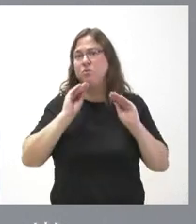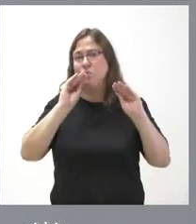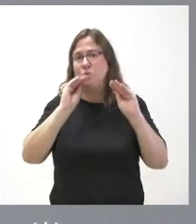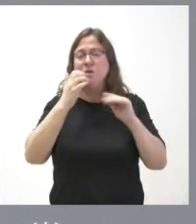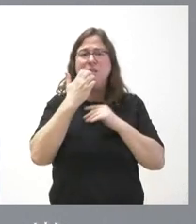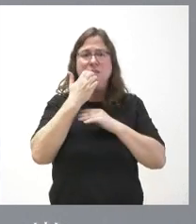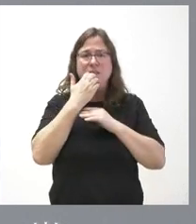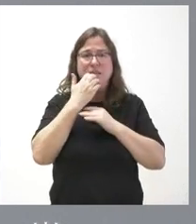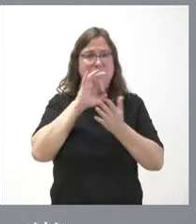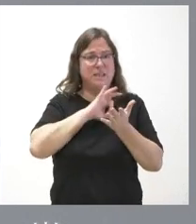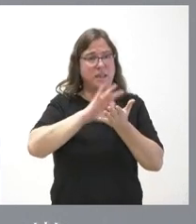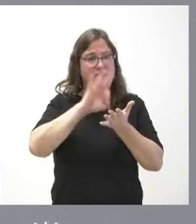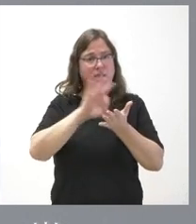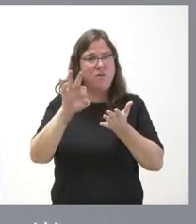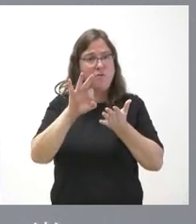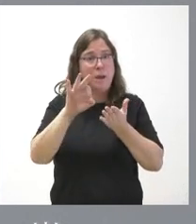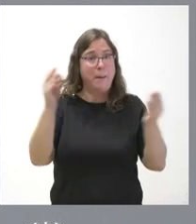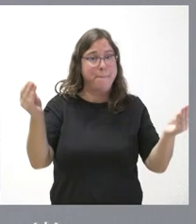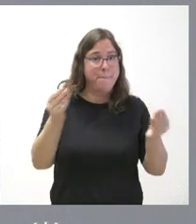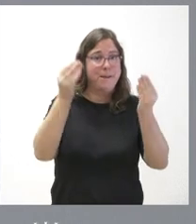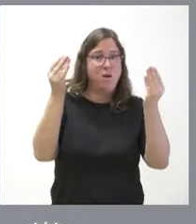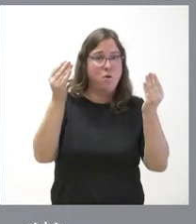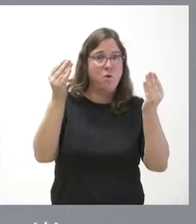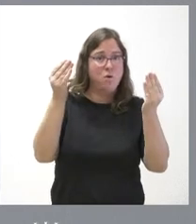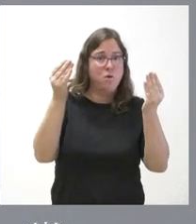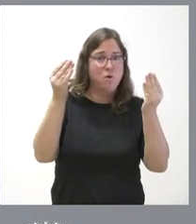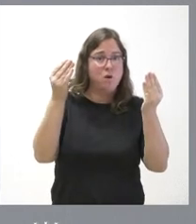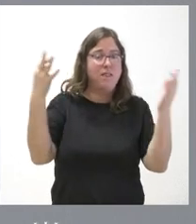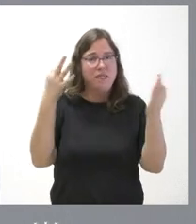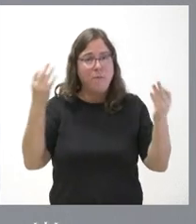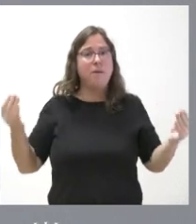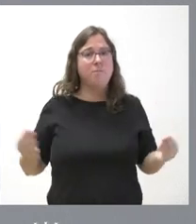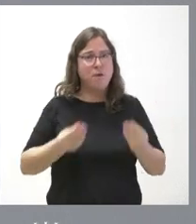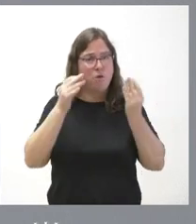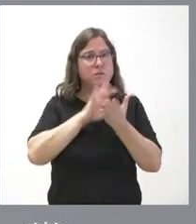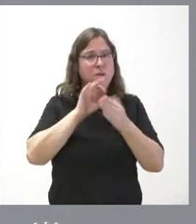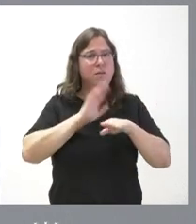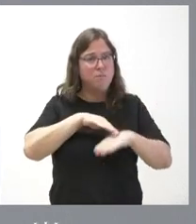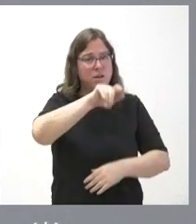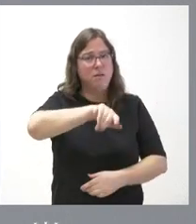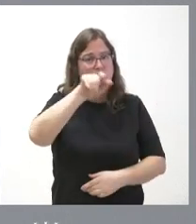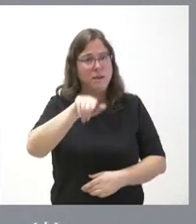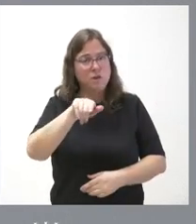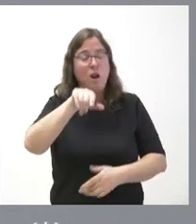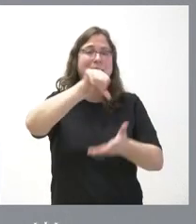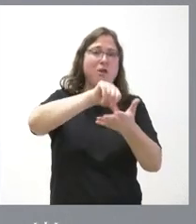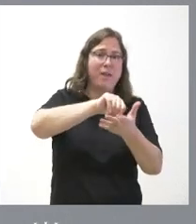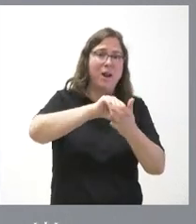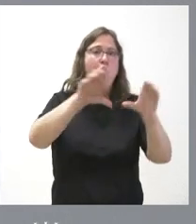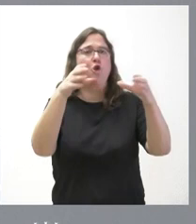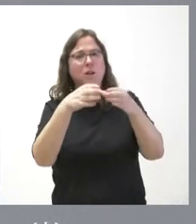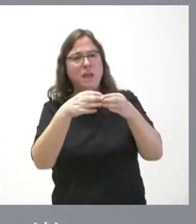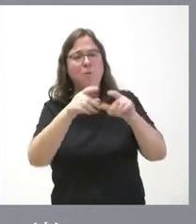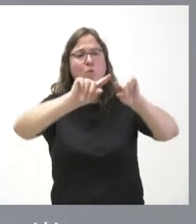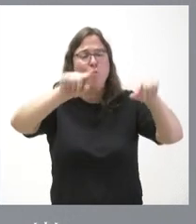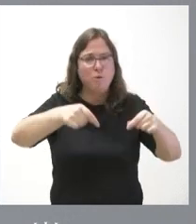los servicios son mejores y tienen que ser mejores para aquellas personas, para aquellos ciudadanos, para aquellos colectivos, para aquellas